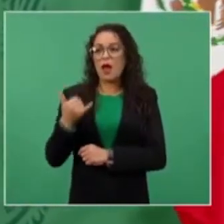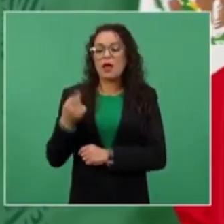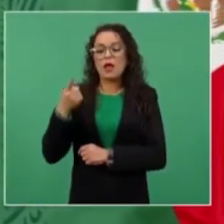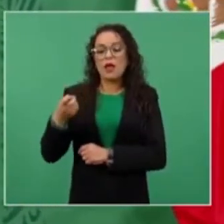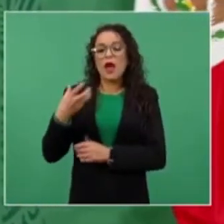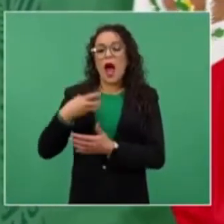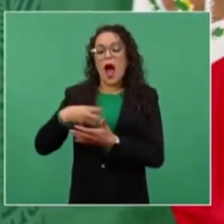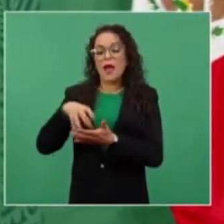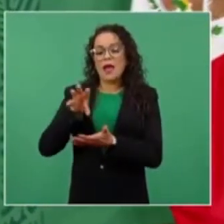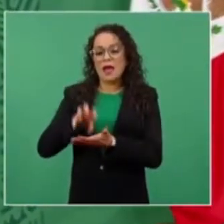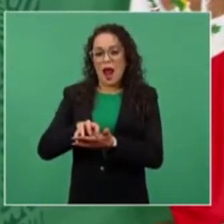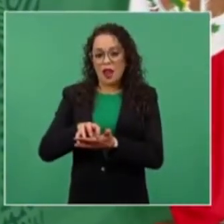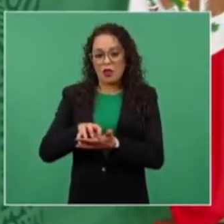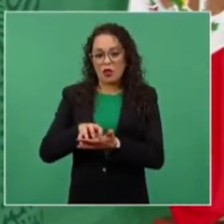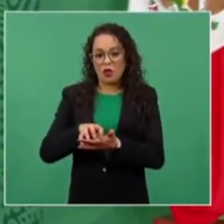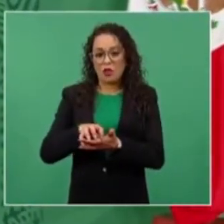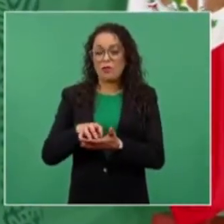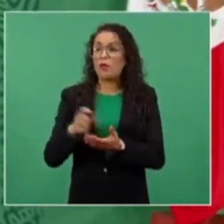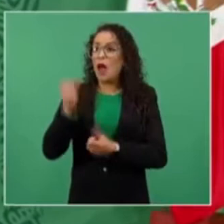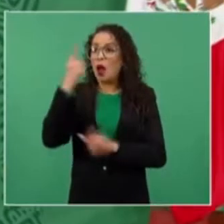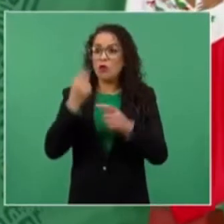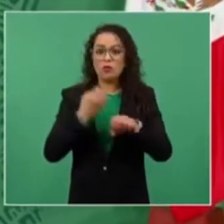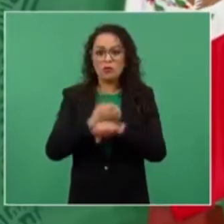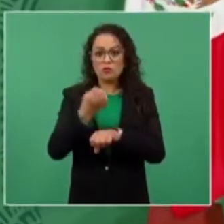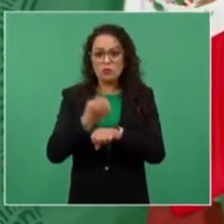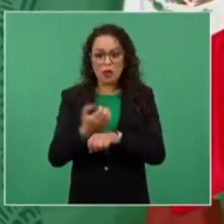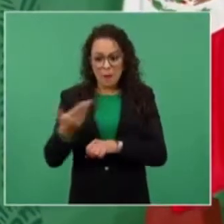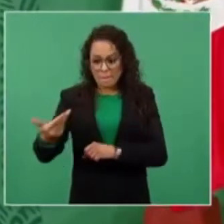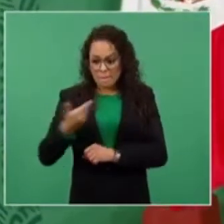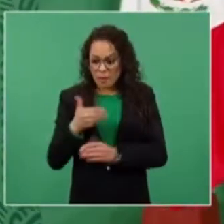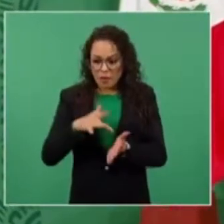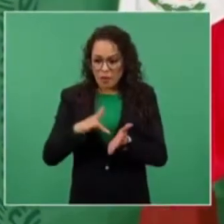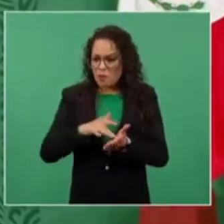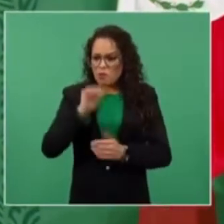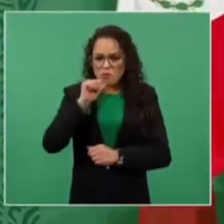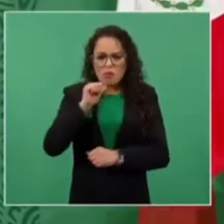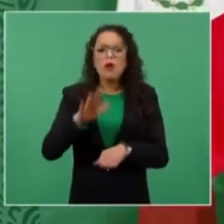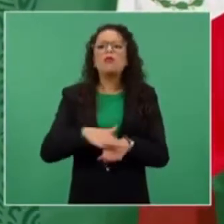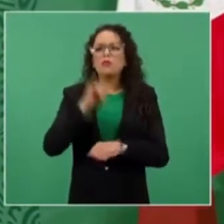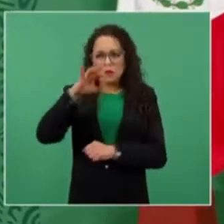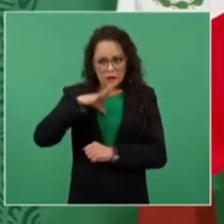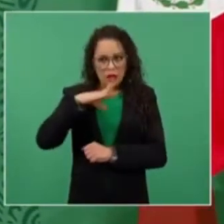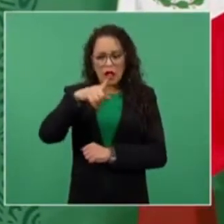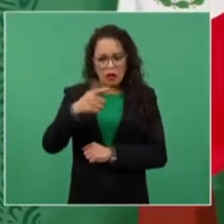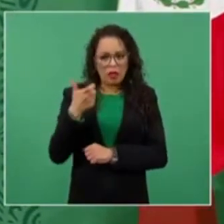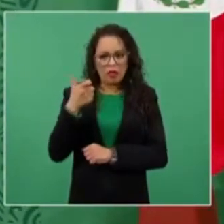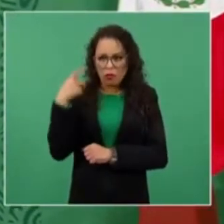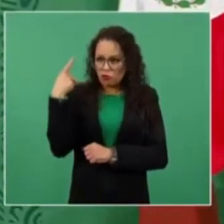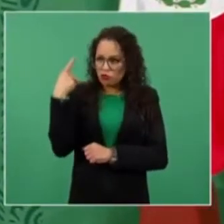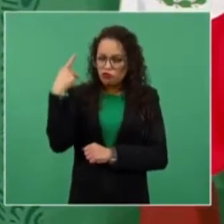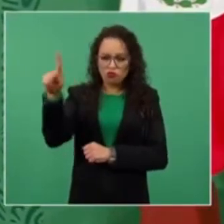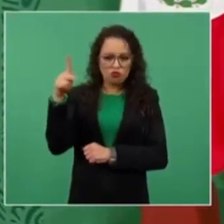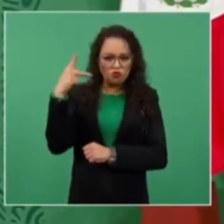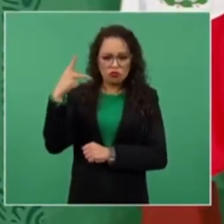ningún apoyo porque tienen recursos propios